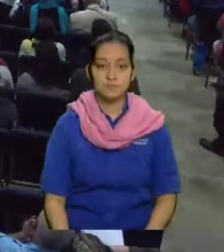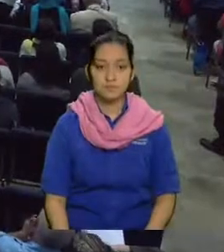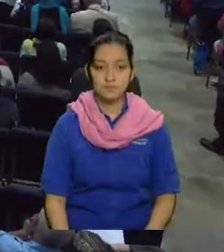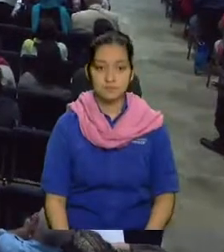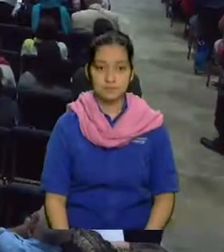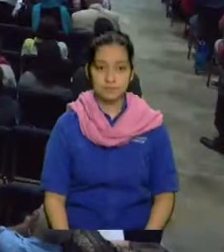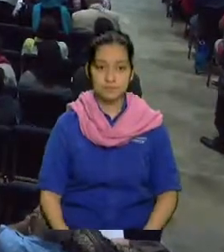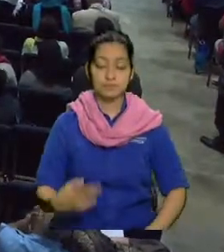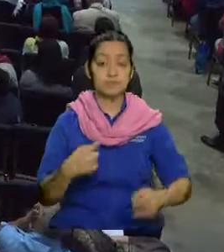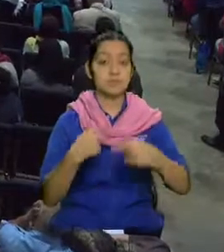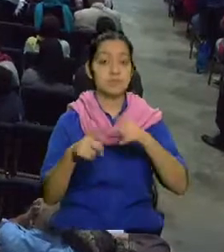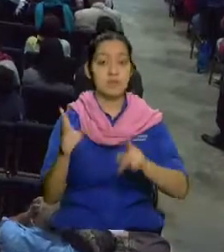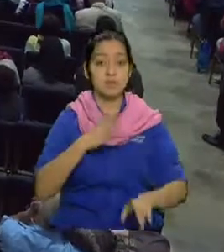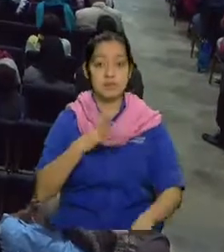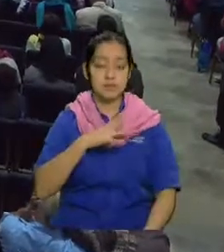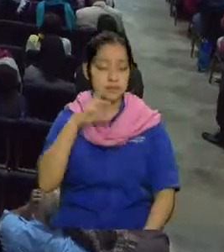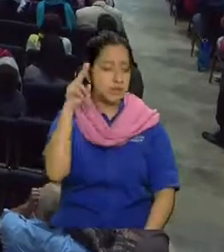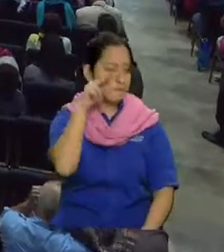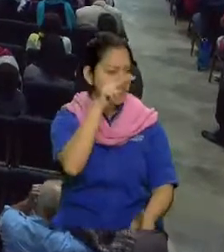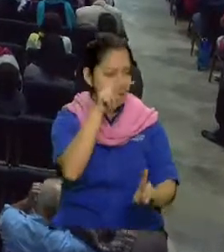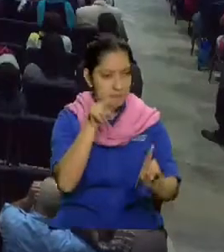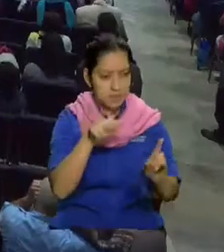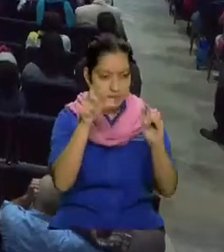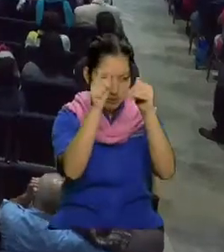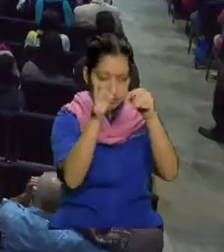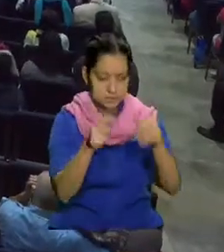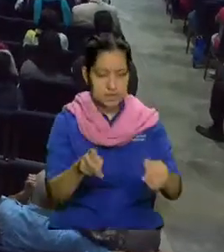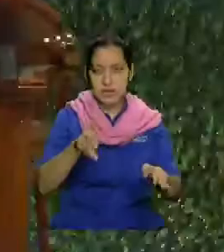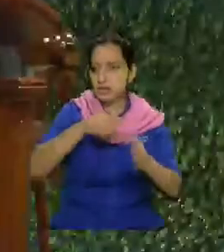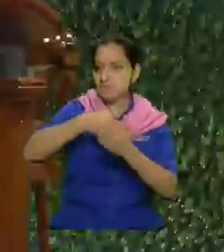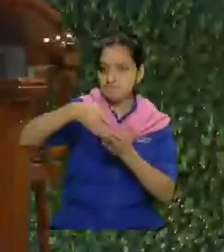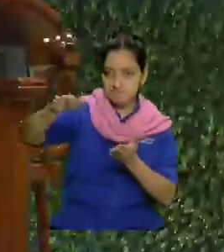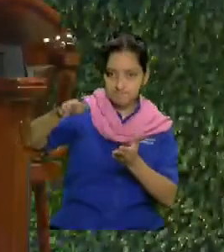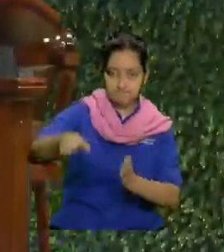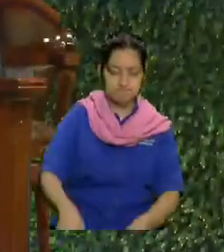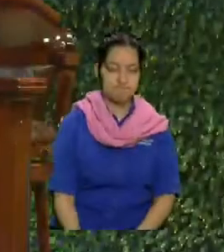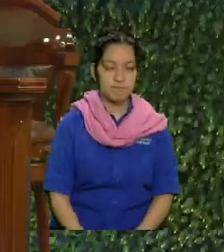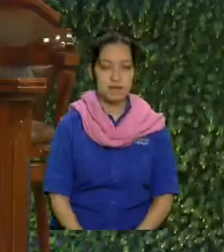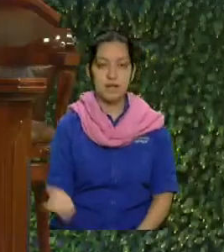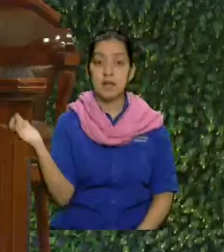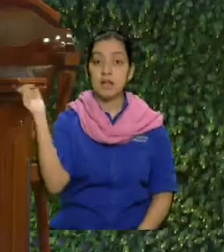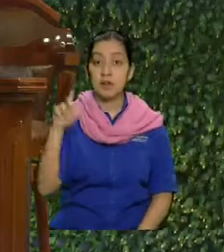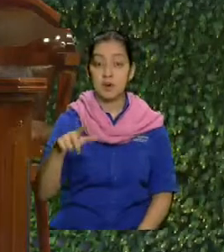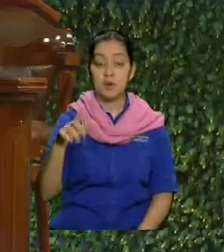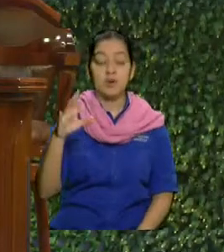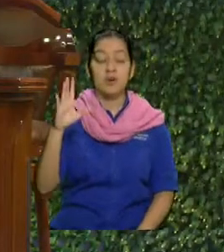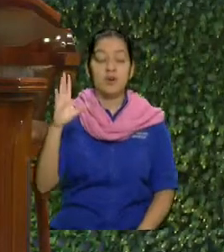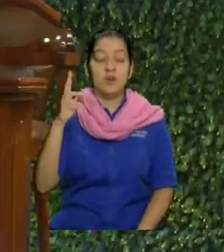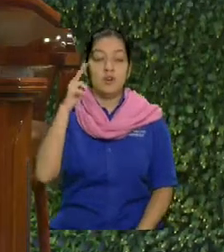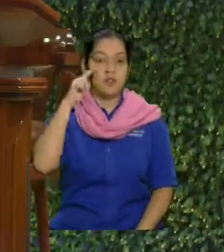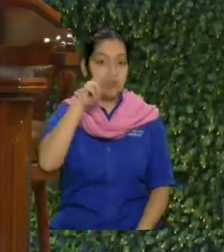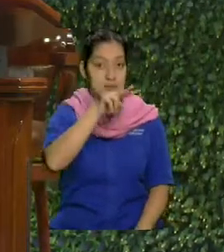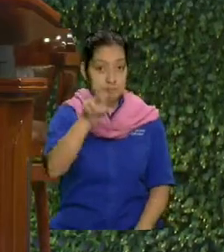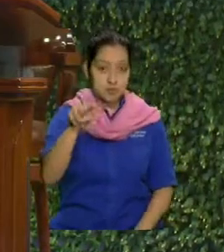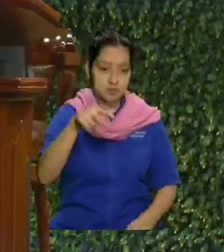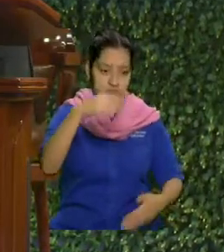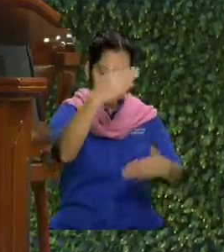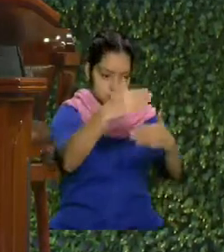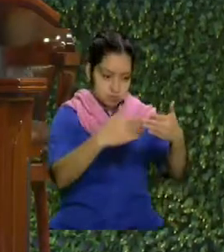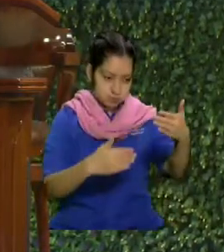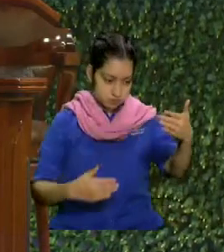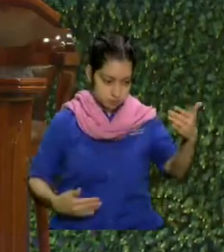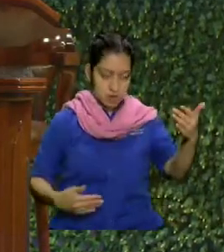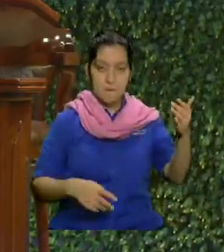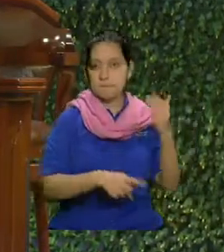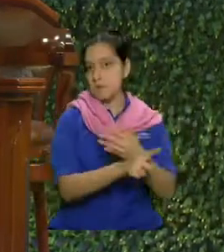Pero hay que discernirla y echarla afuera. De ahí vemos nosotros una serie de conflictos recostados